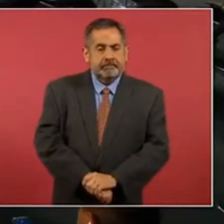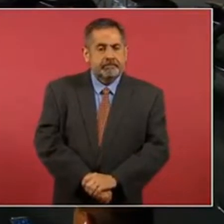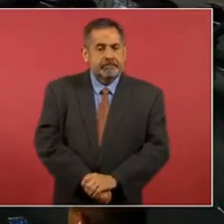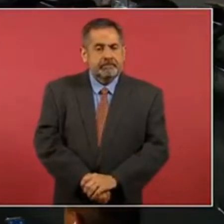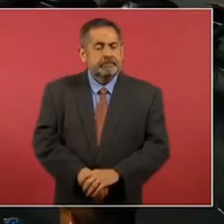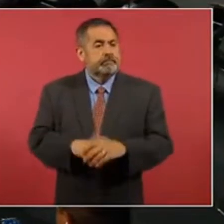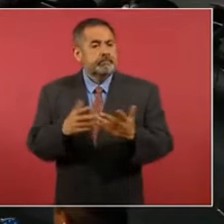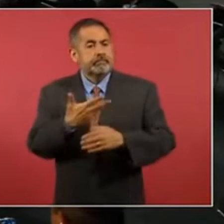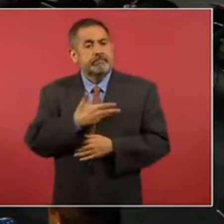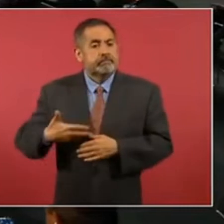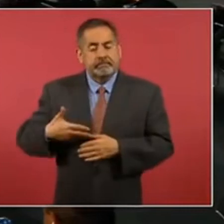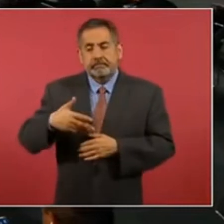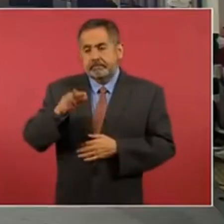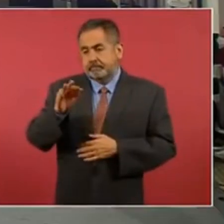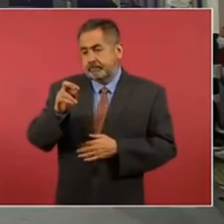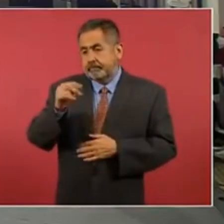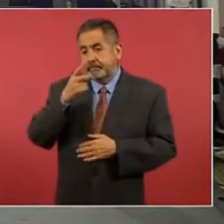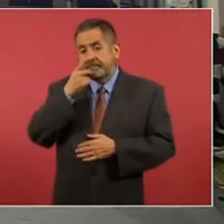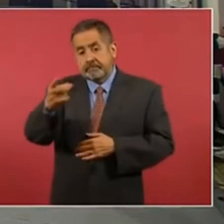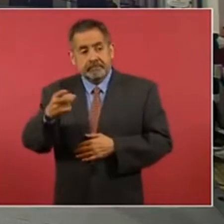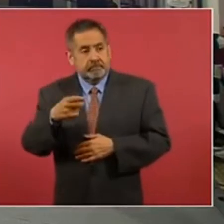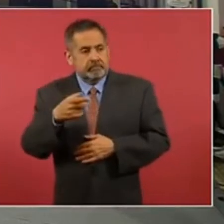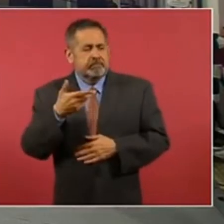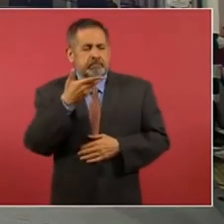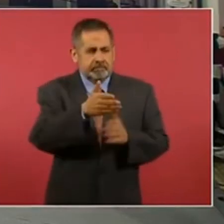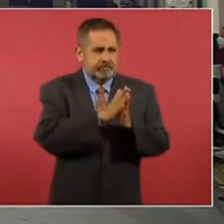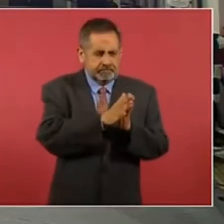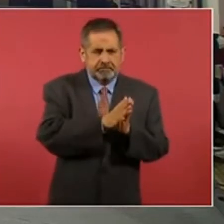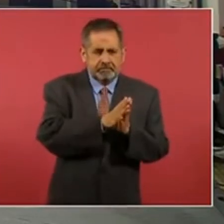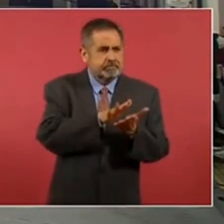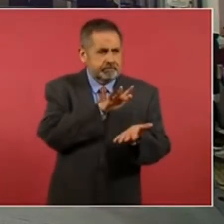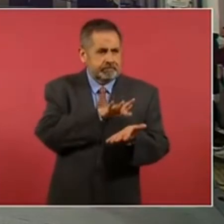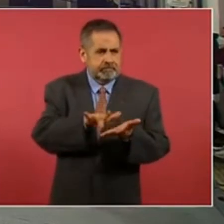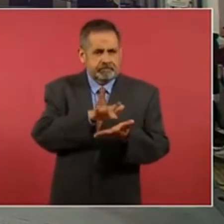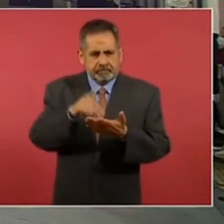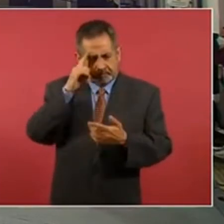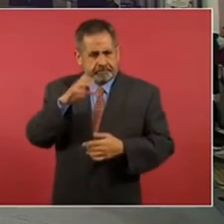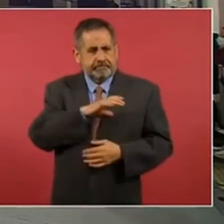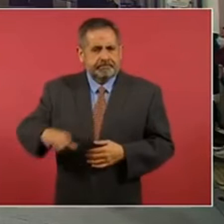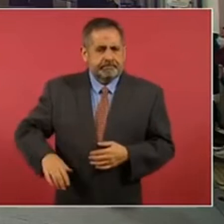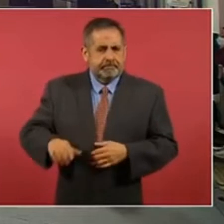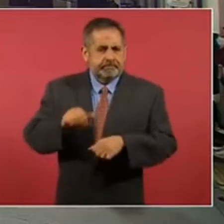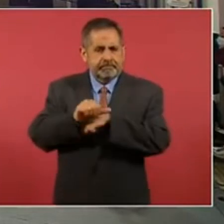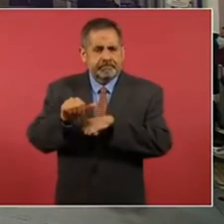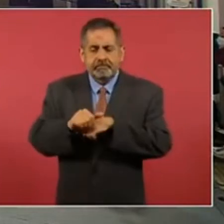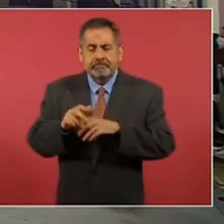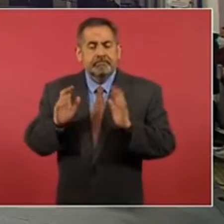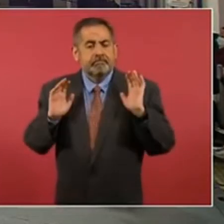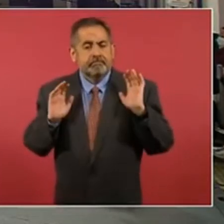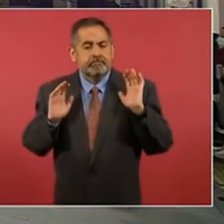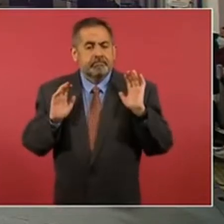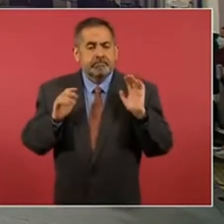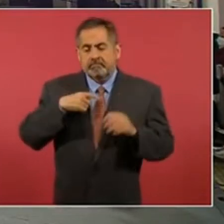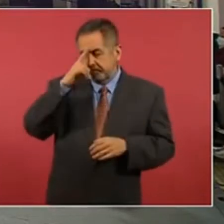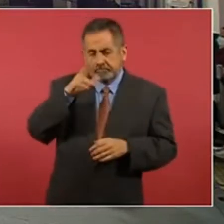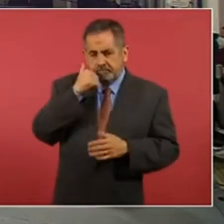El presidente Fernández le pidió apoyo a usted para su candidata, la candidata de Argentina, que por eso fue la molestia, porque México no quiso